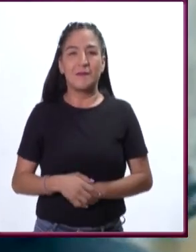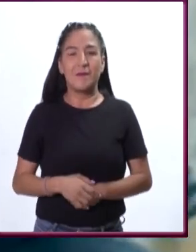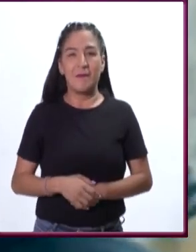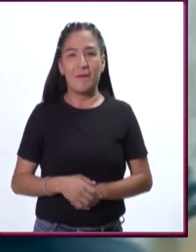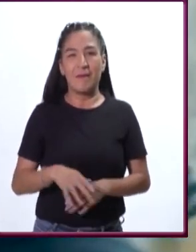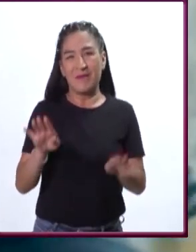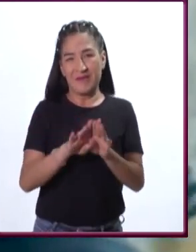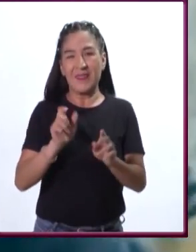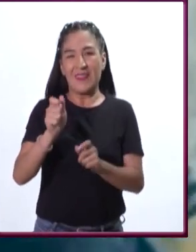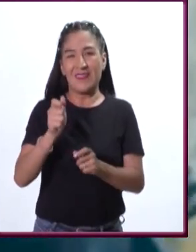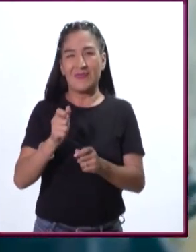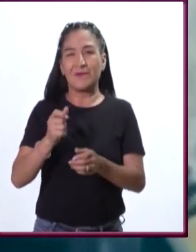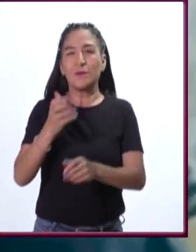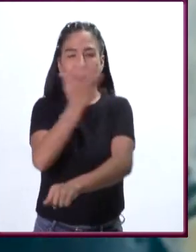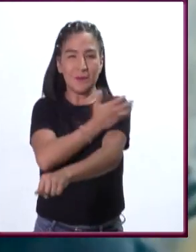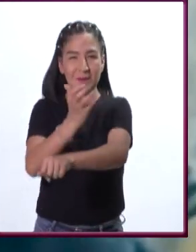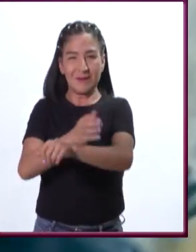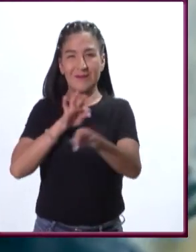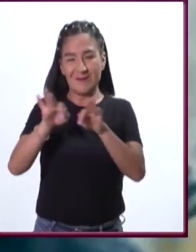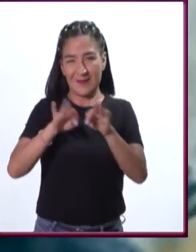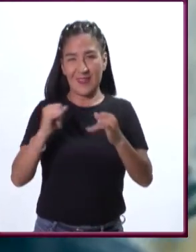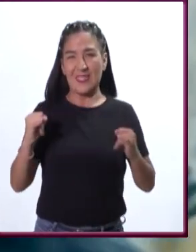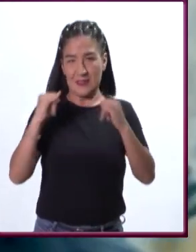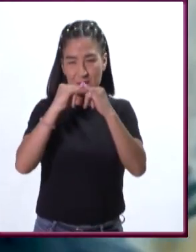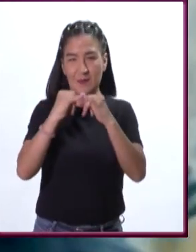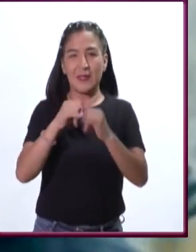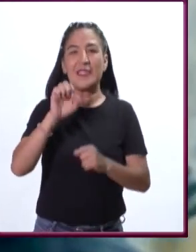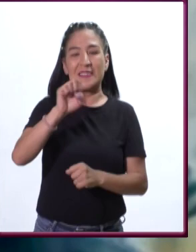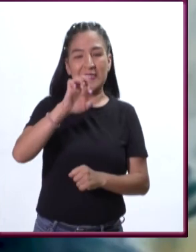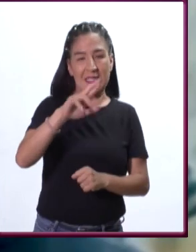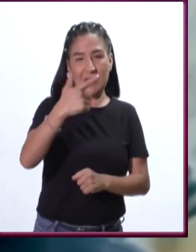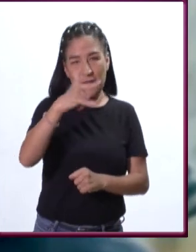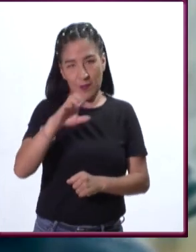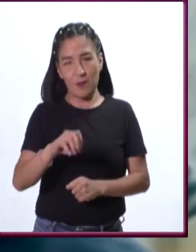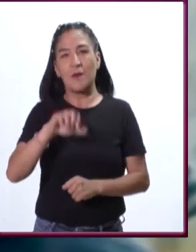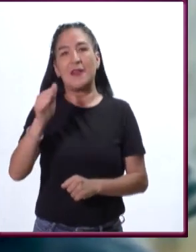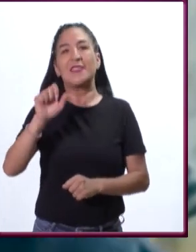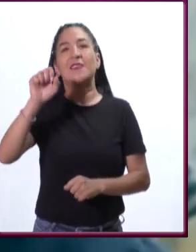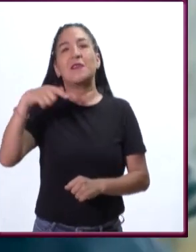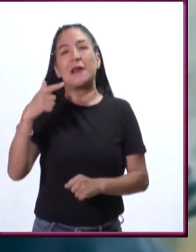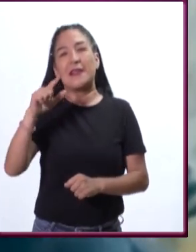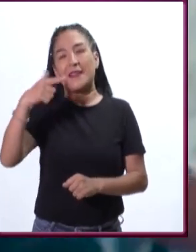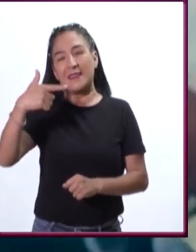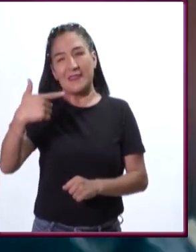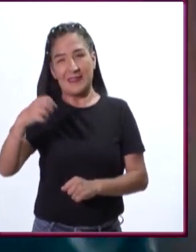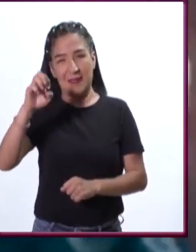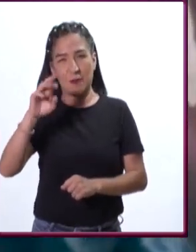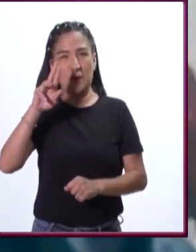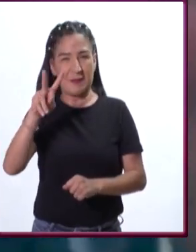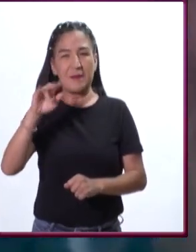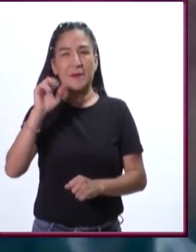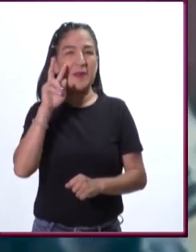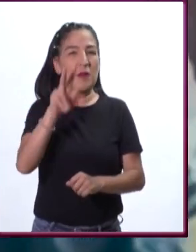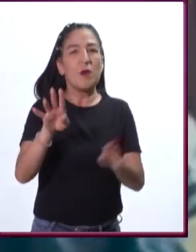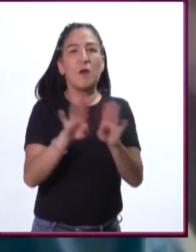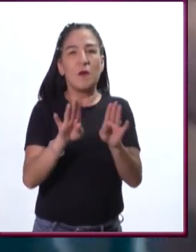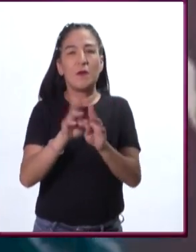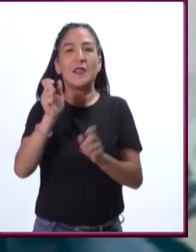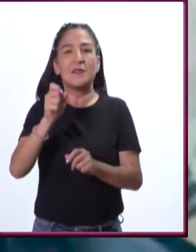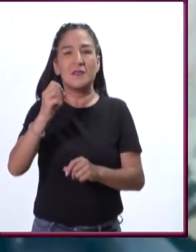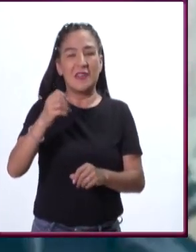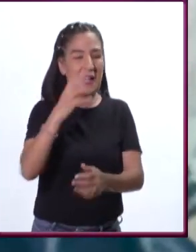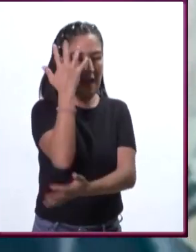colegas del Instituto de Ecología, Sergio Guevara y Javier Laborde, han demostrado que estos árboles que están ahí como